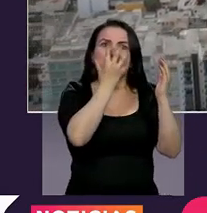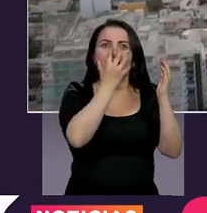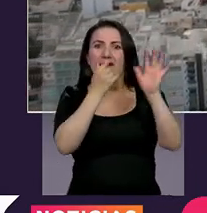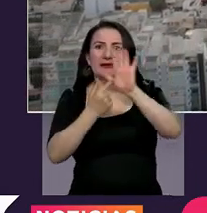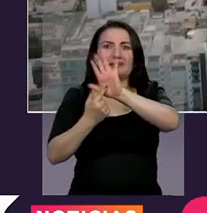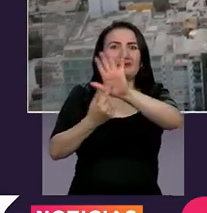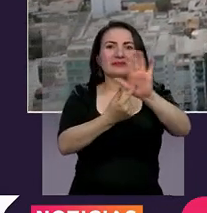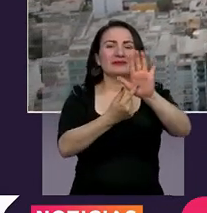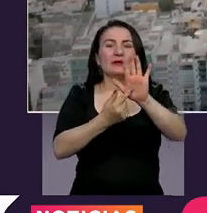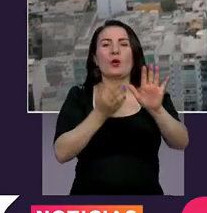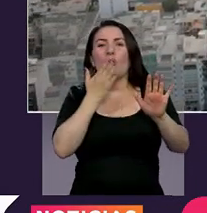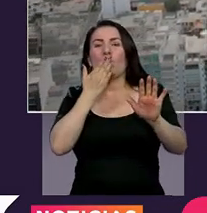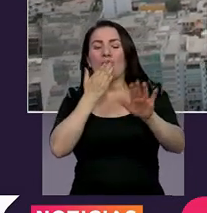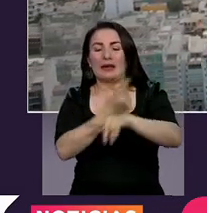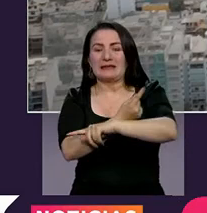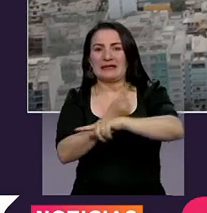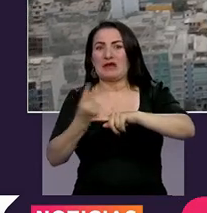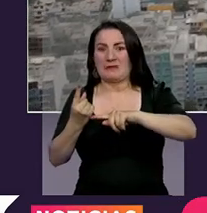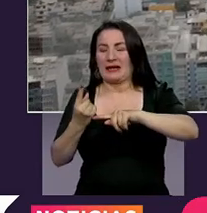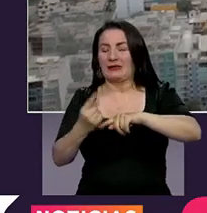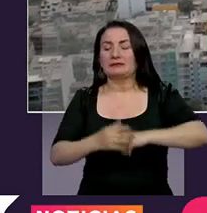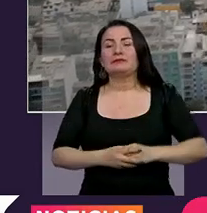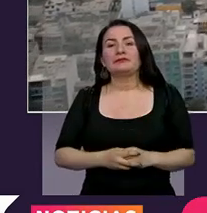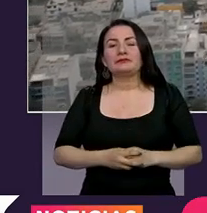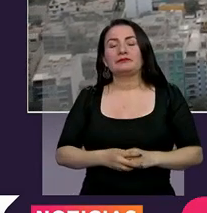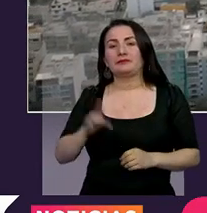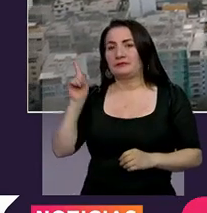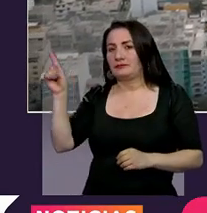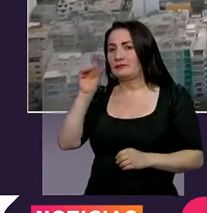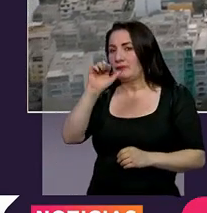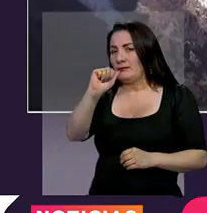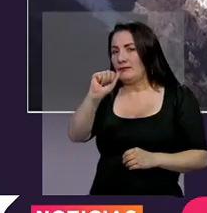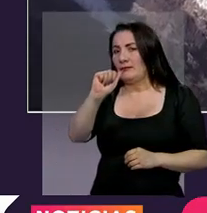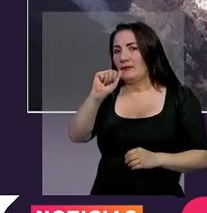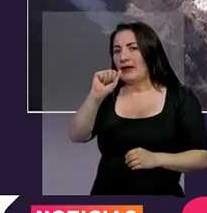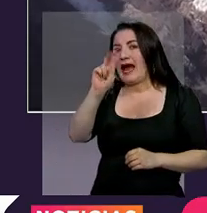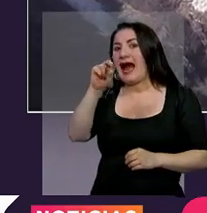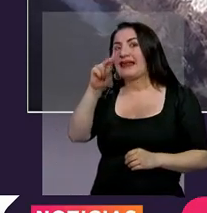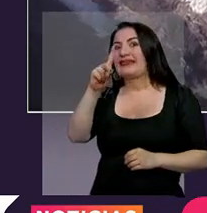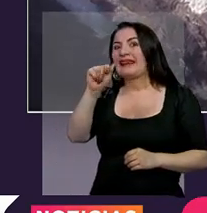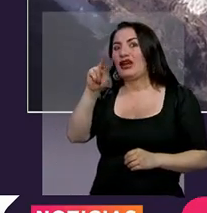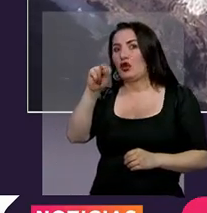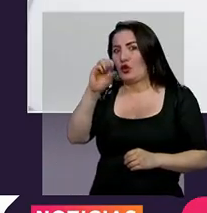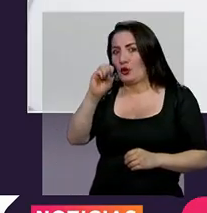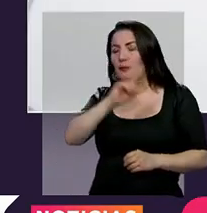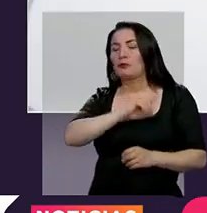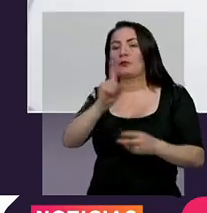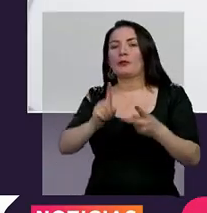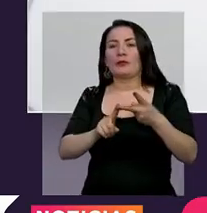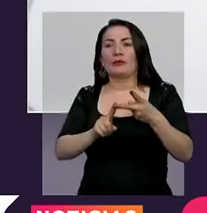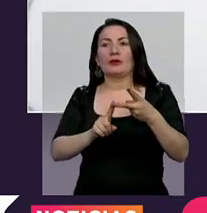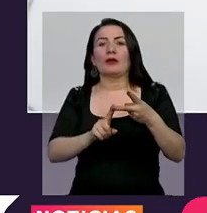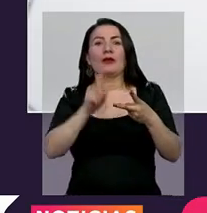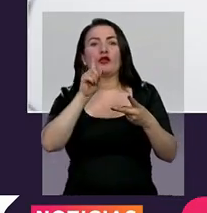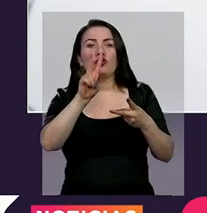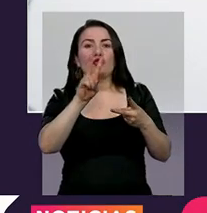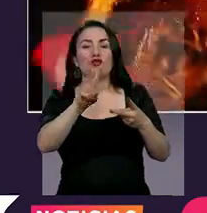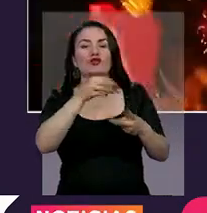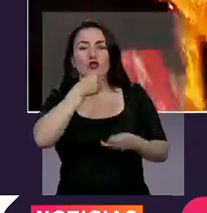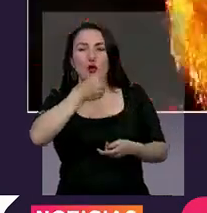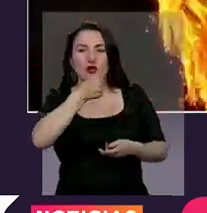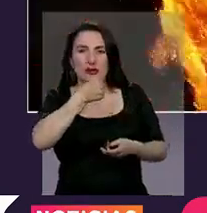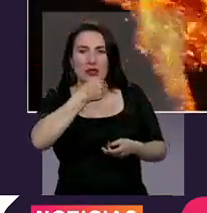es esta semana en el Centro Comercial Atlantis. Posteriormente tenemos dos conciertos